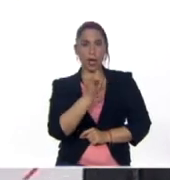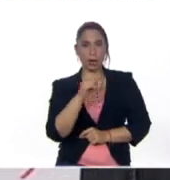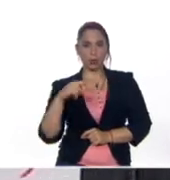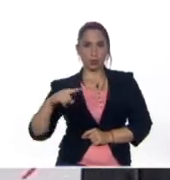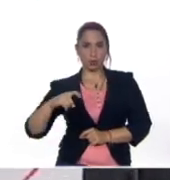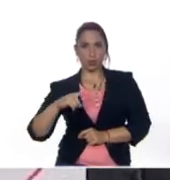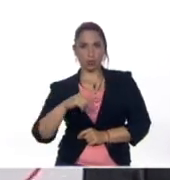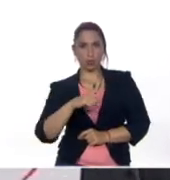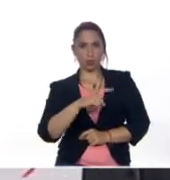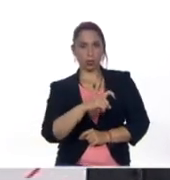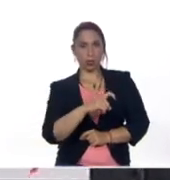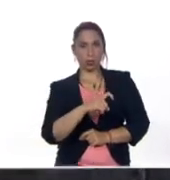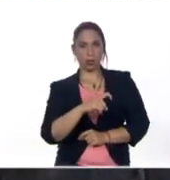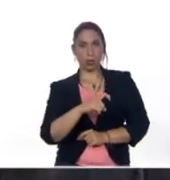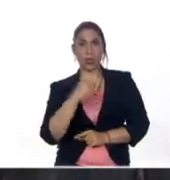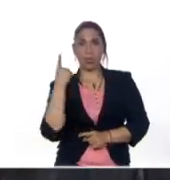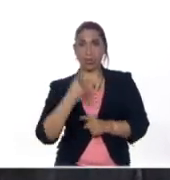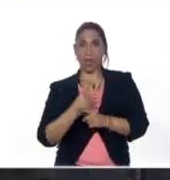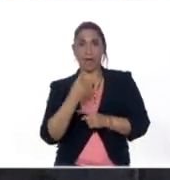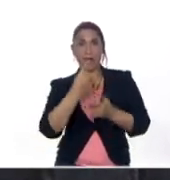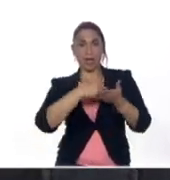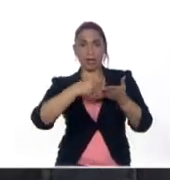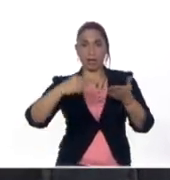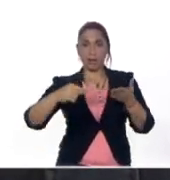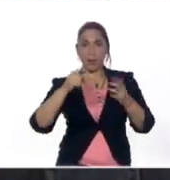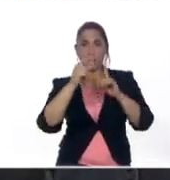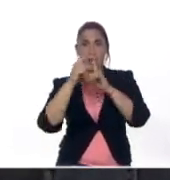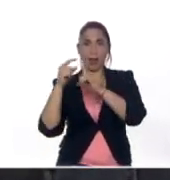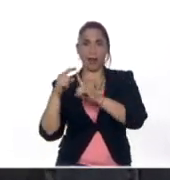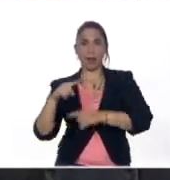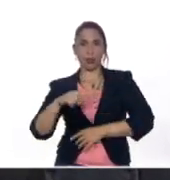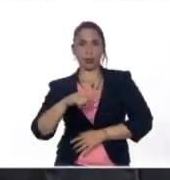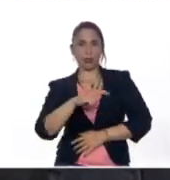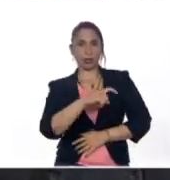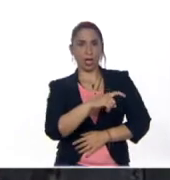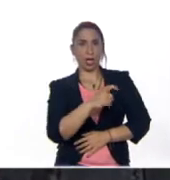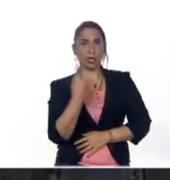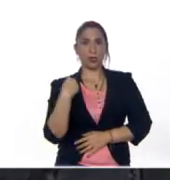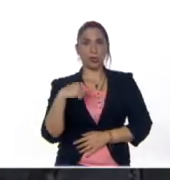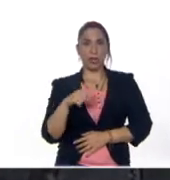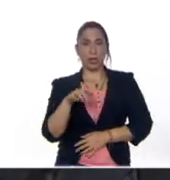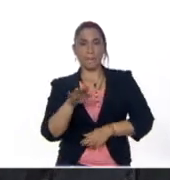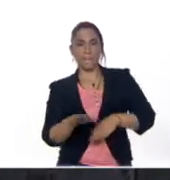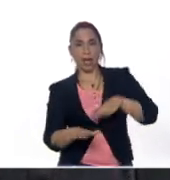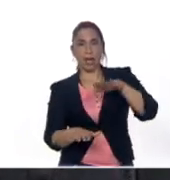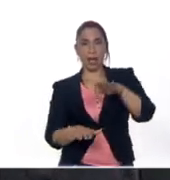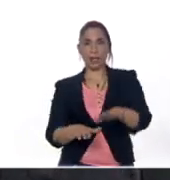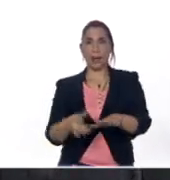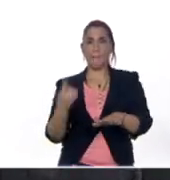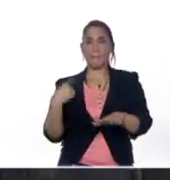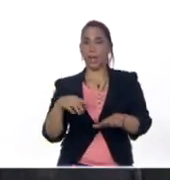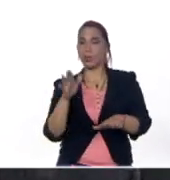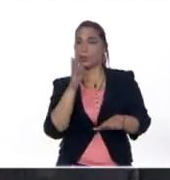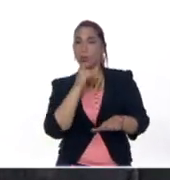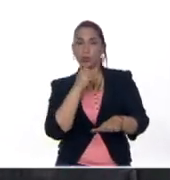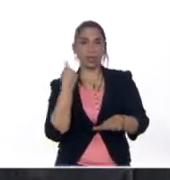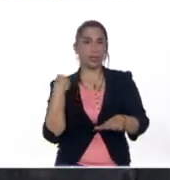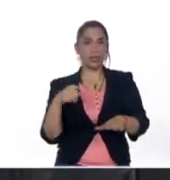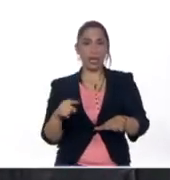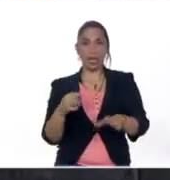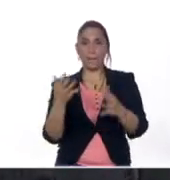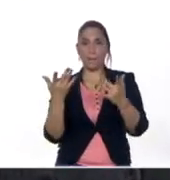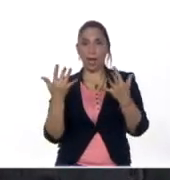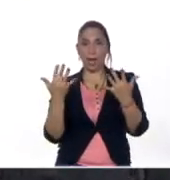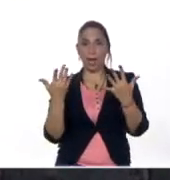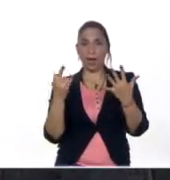gusano y él debe escribir la palabra gusano que tiene patas pero no tiene manos y él va a